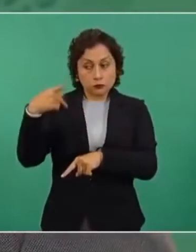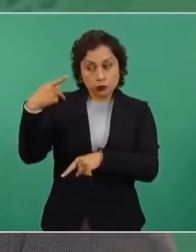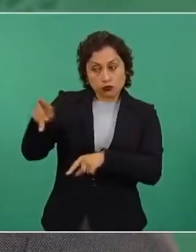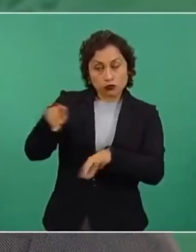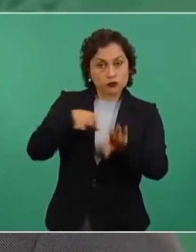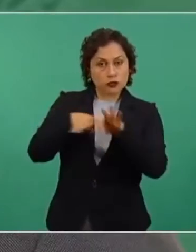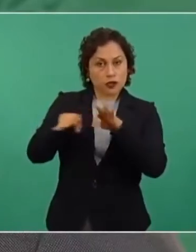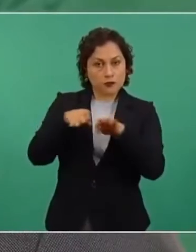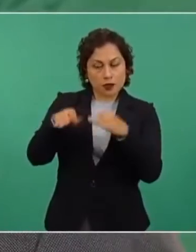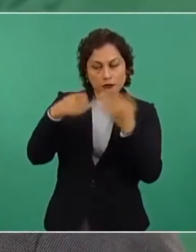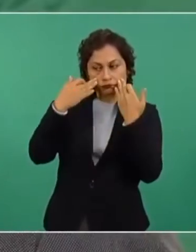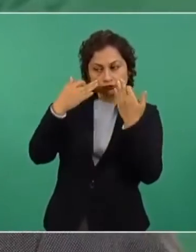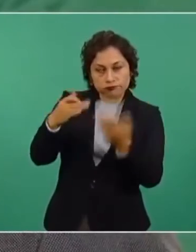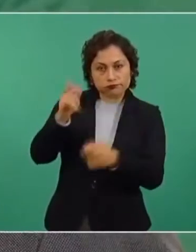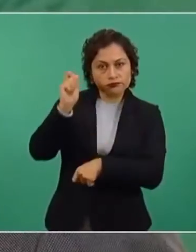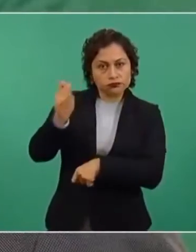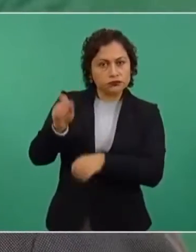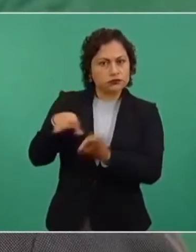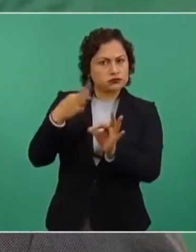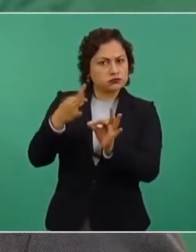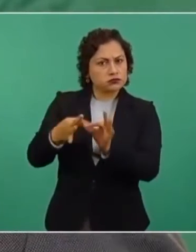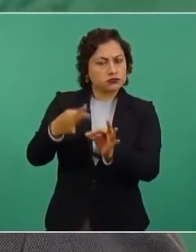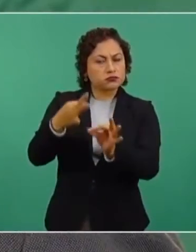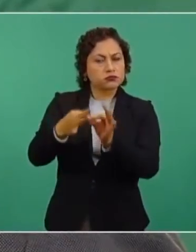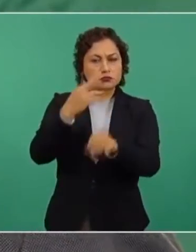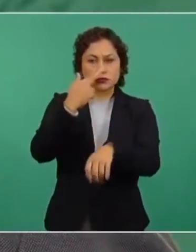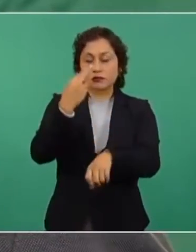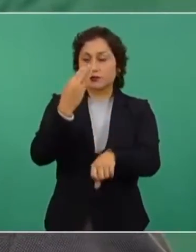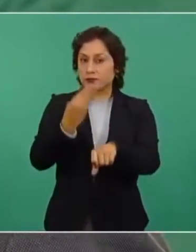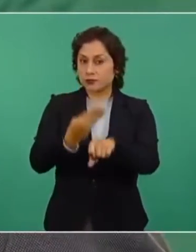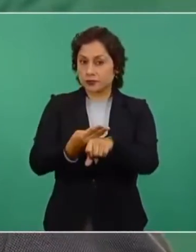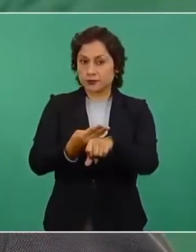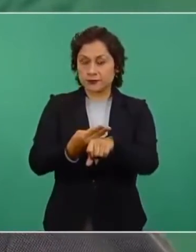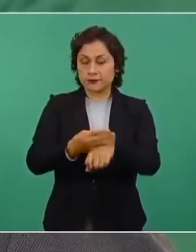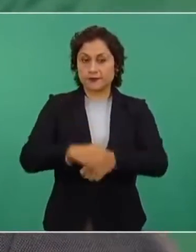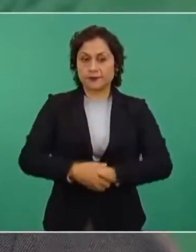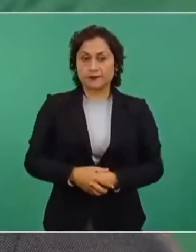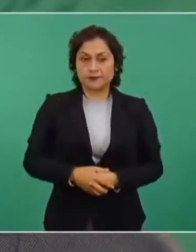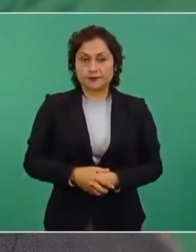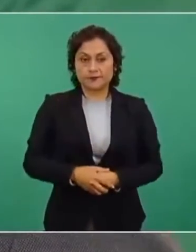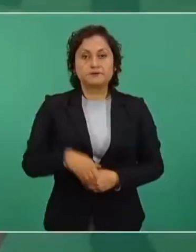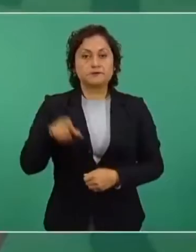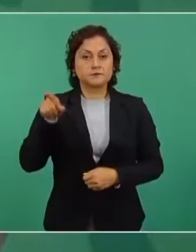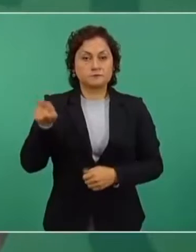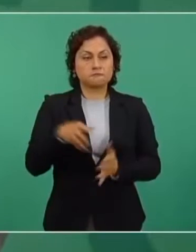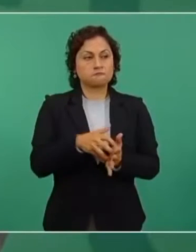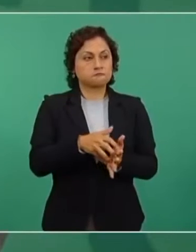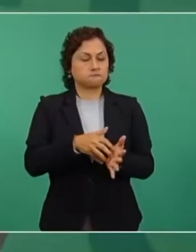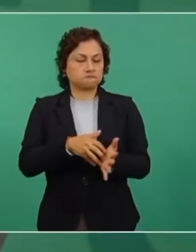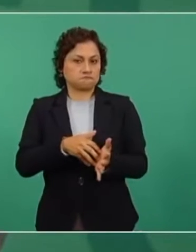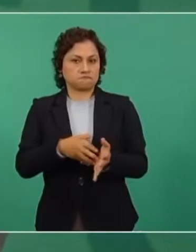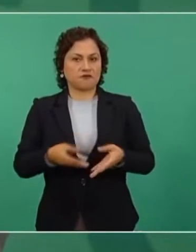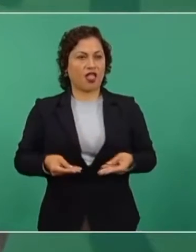para no gastar por gastar.